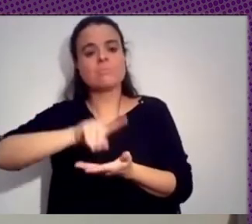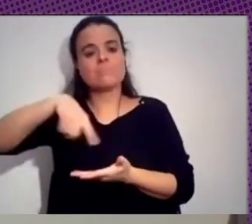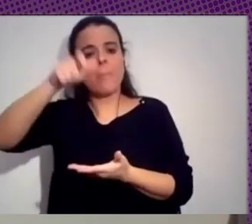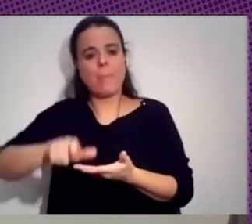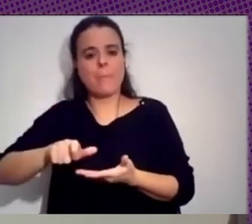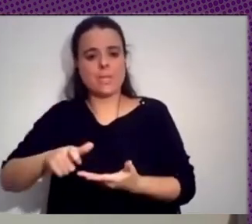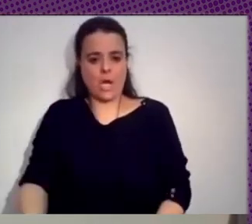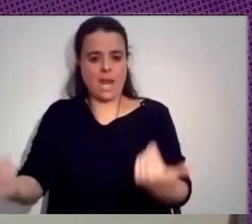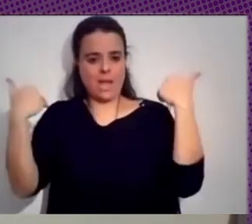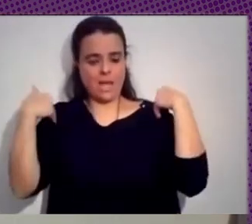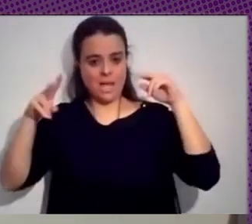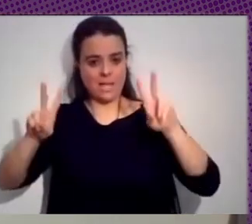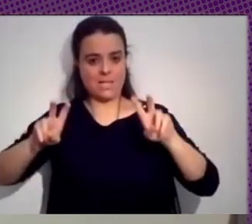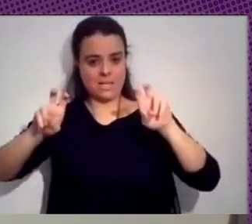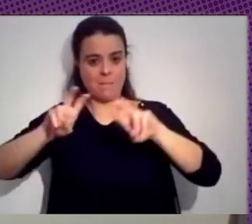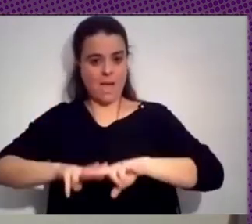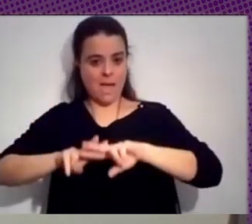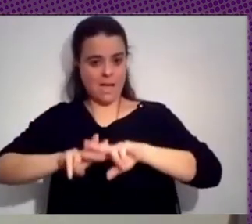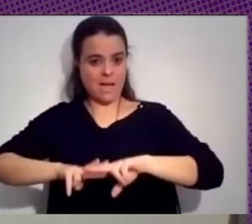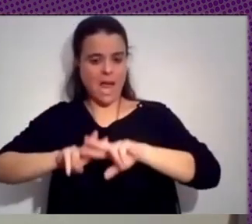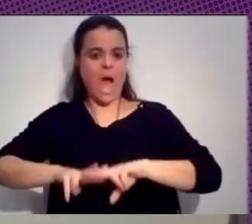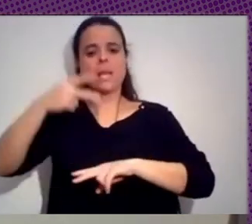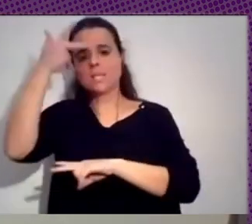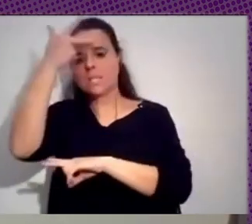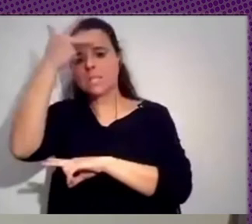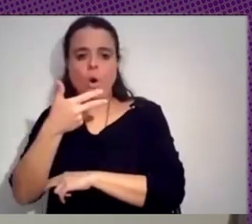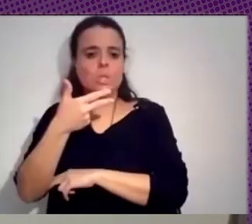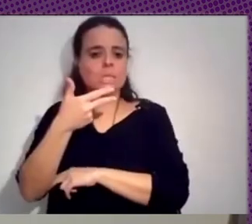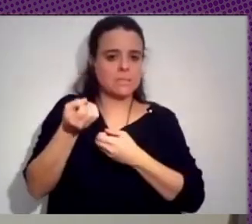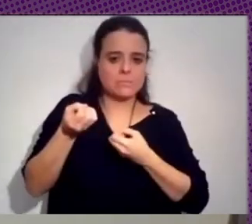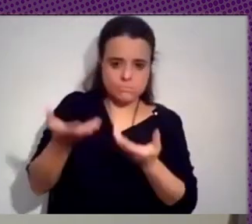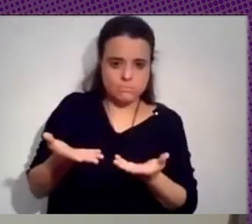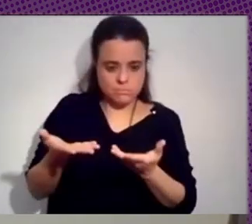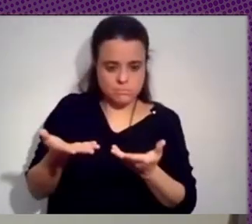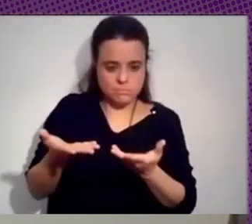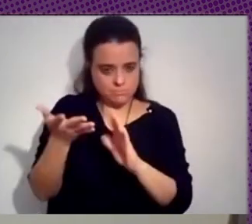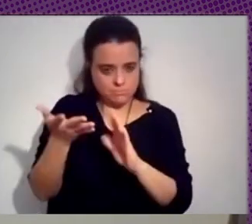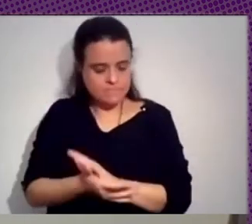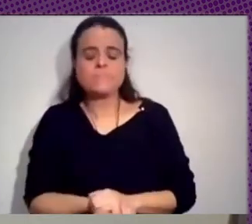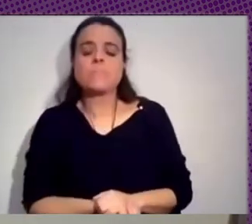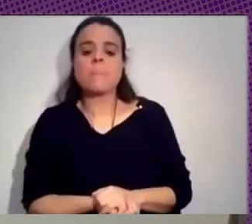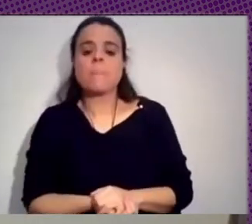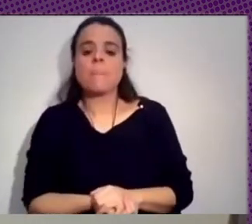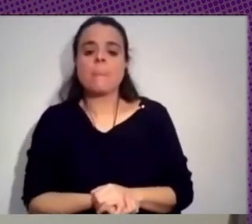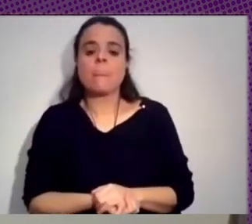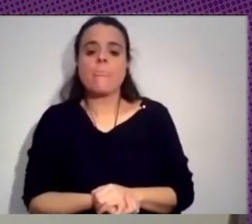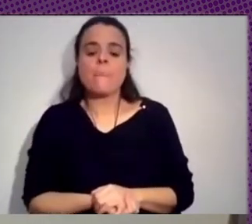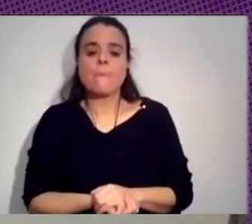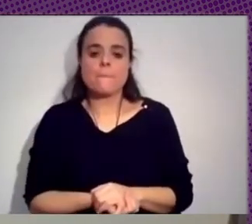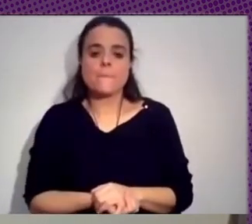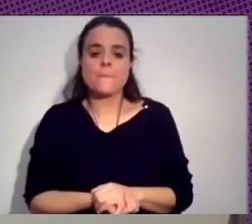digamos, plantear la hipótesis, analizarla, falsearla. Y todo lo que es la